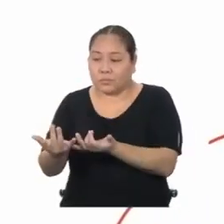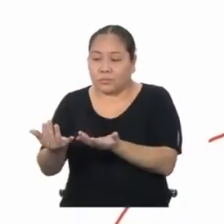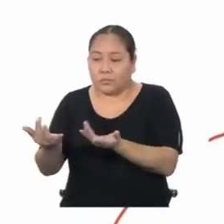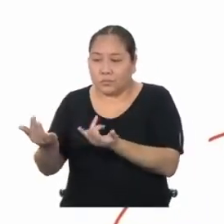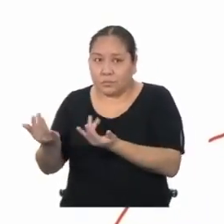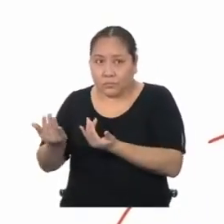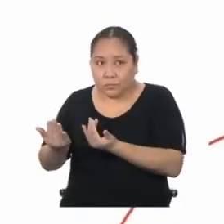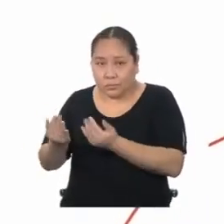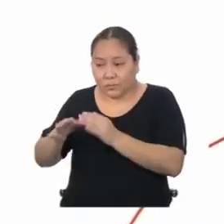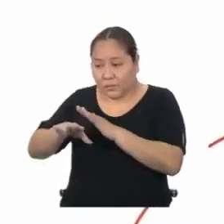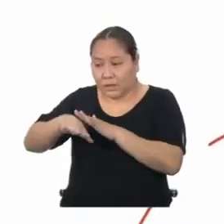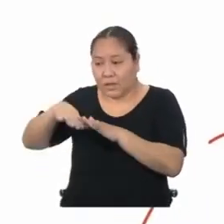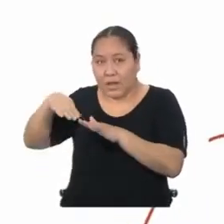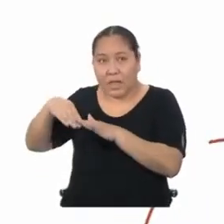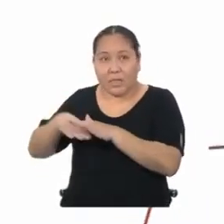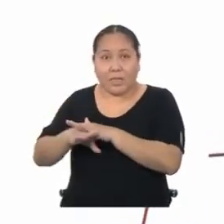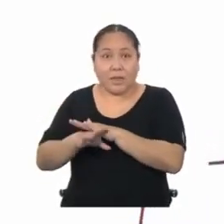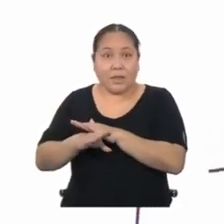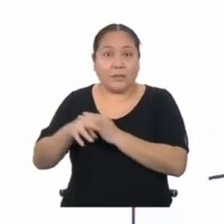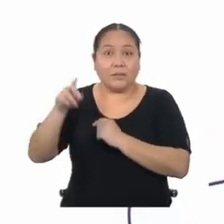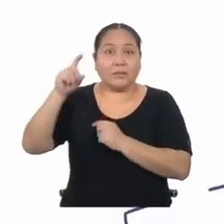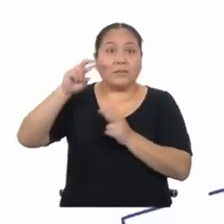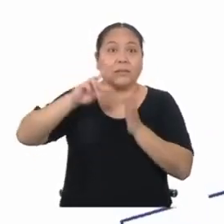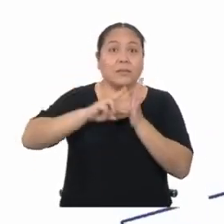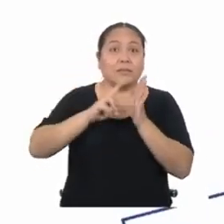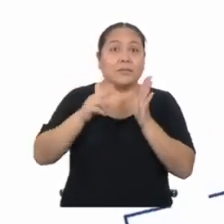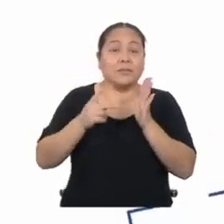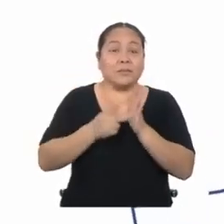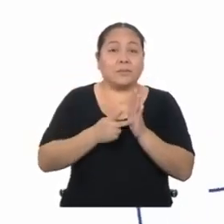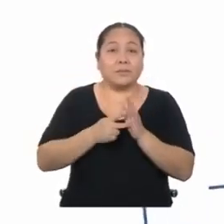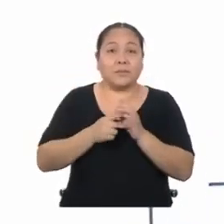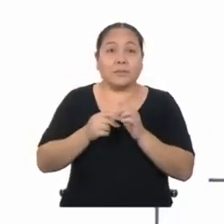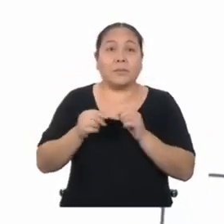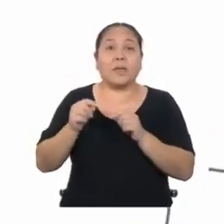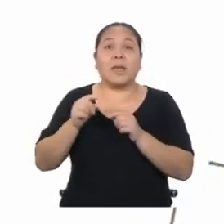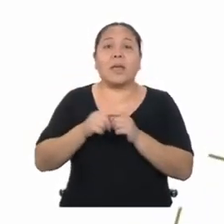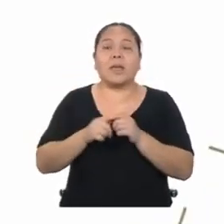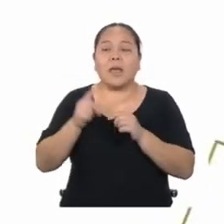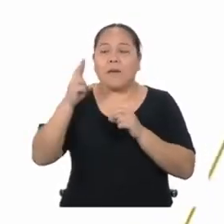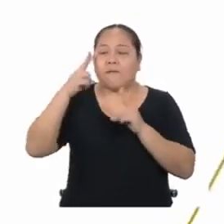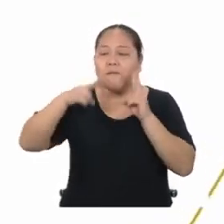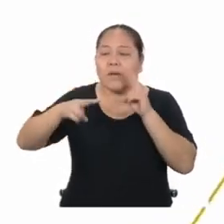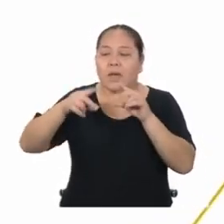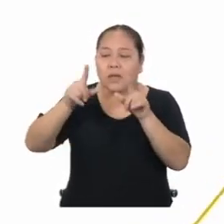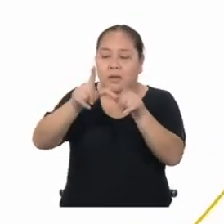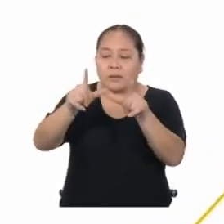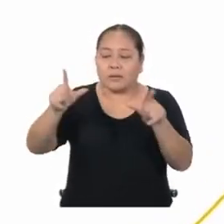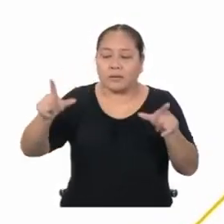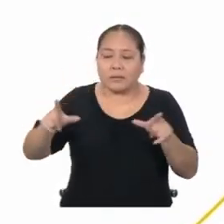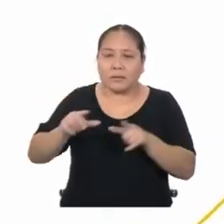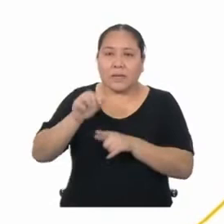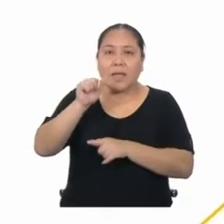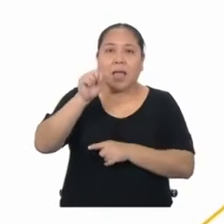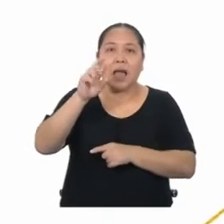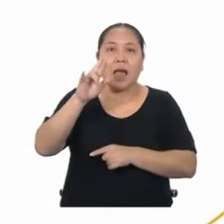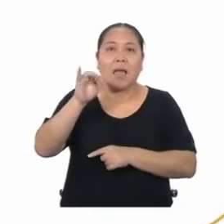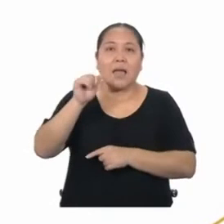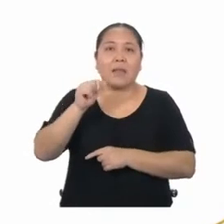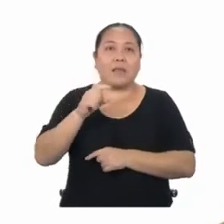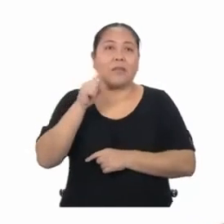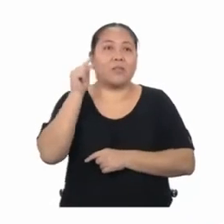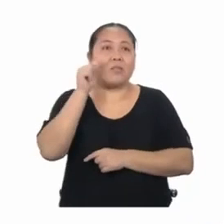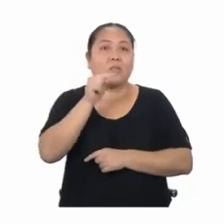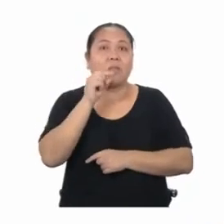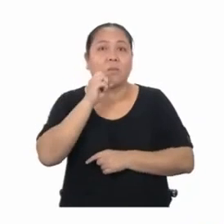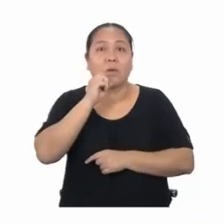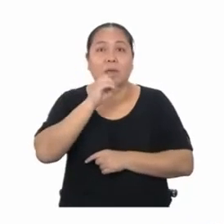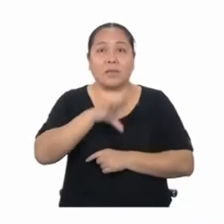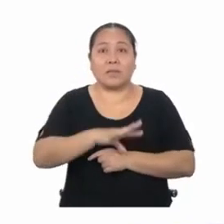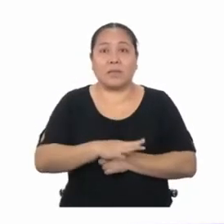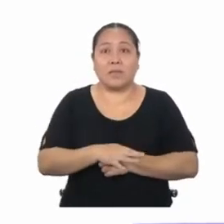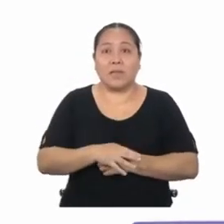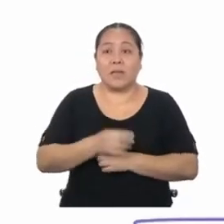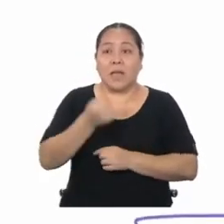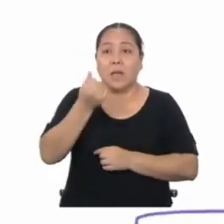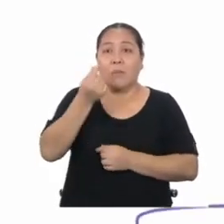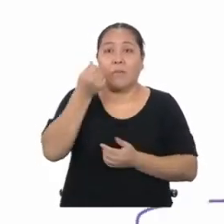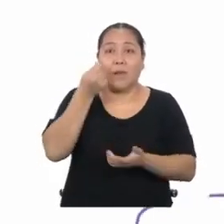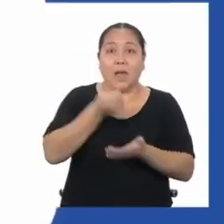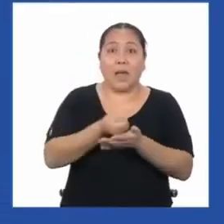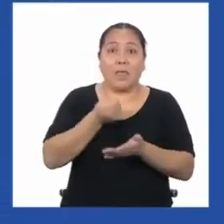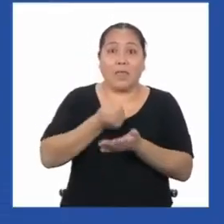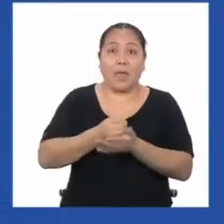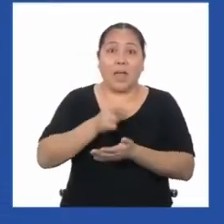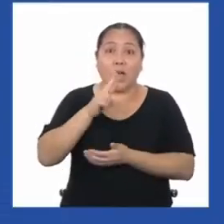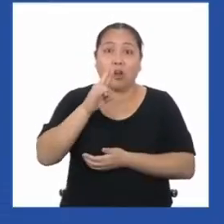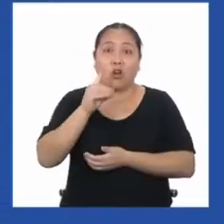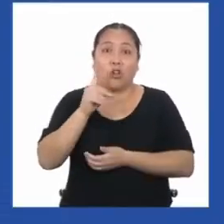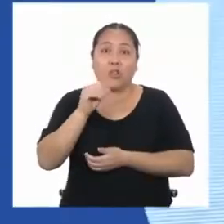la entrada. Eso quiere decir que debo calcular el área. Así que ahora voy a llamar a Rodri y pedirle que él haga el presupuesto por mí. Él es un